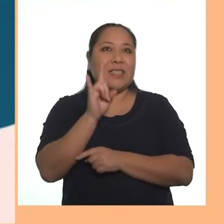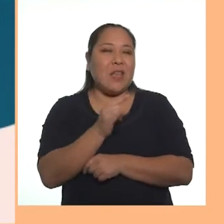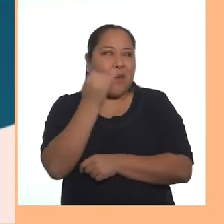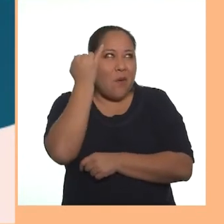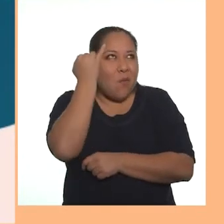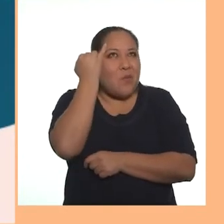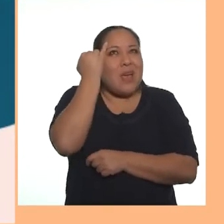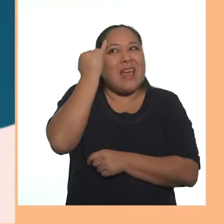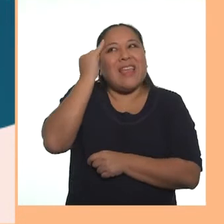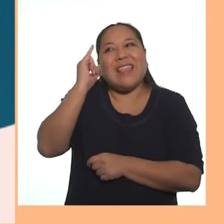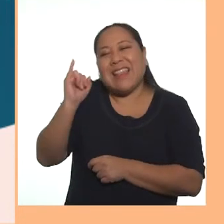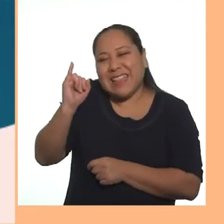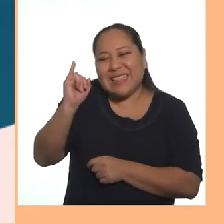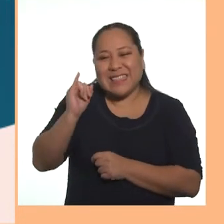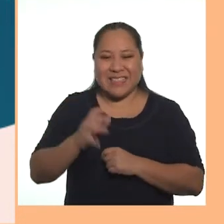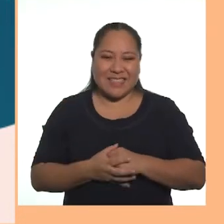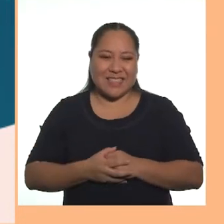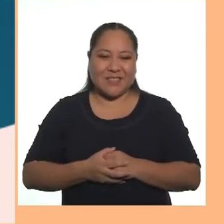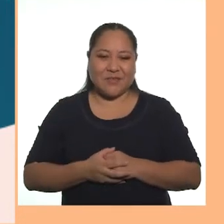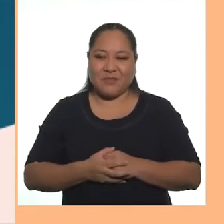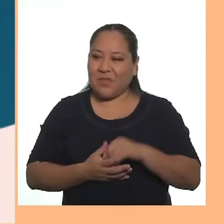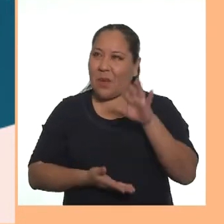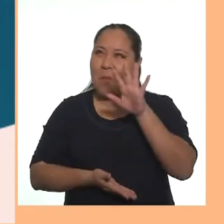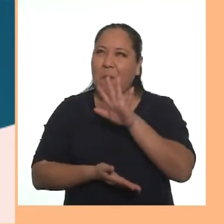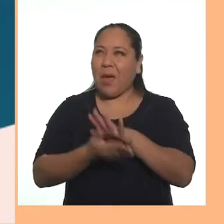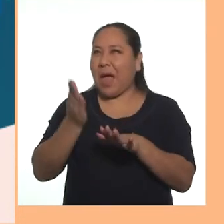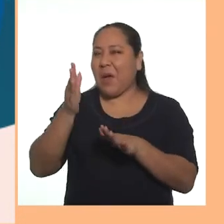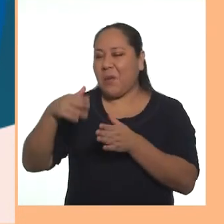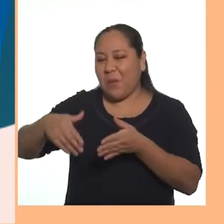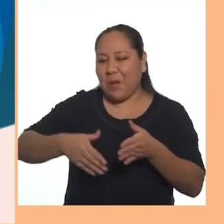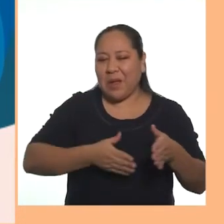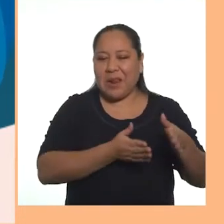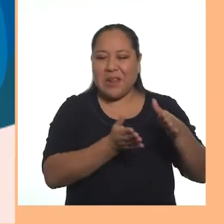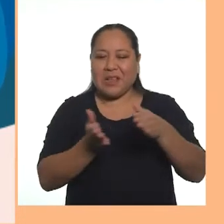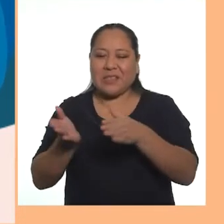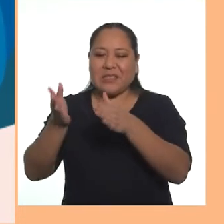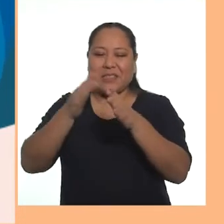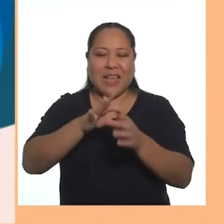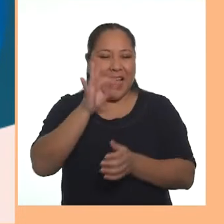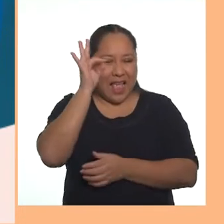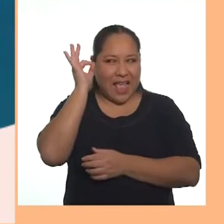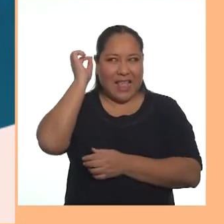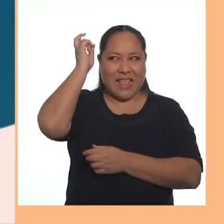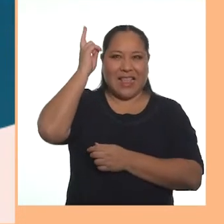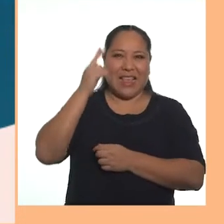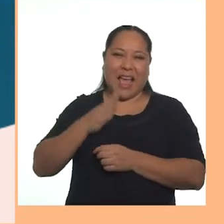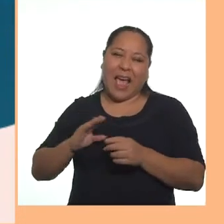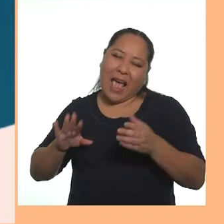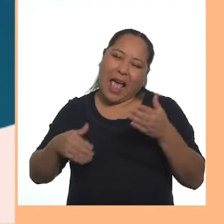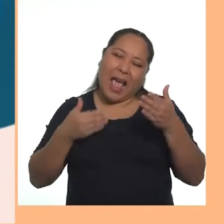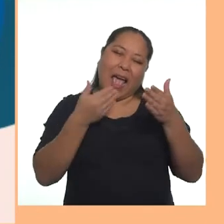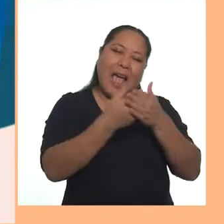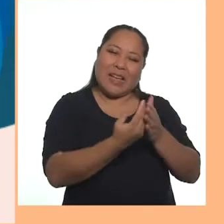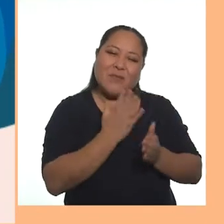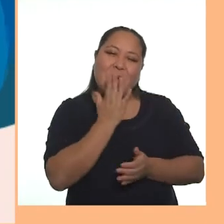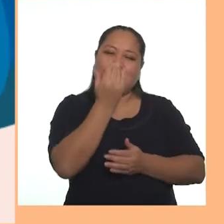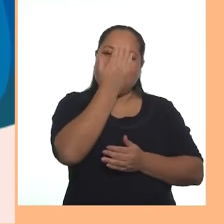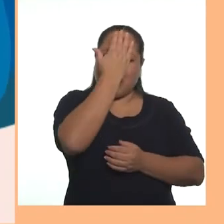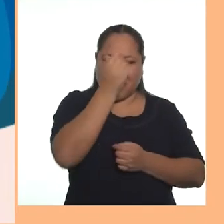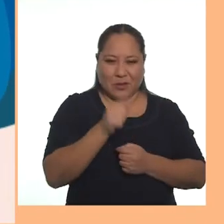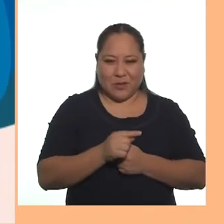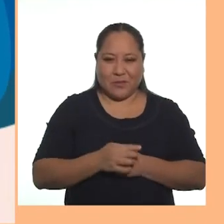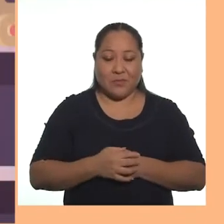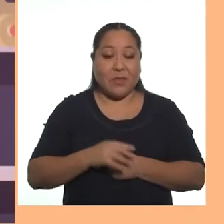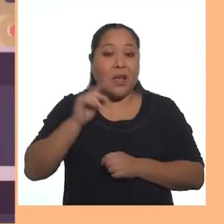utilicemos nuestra imaginación vamos por los caminos del inca hasta machu